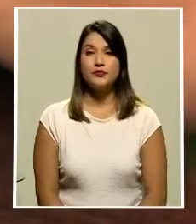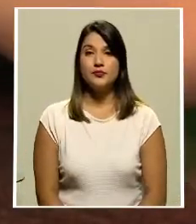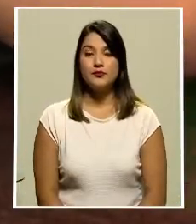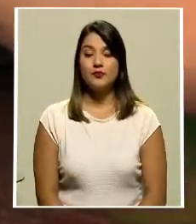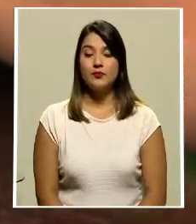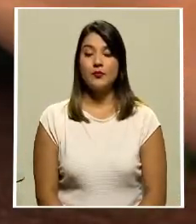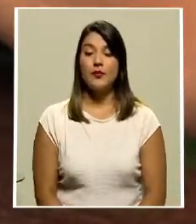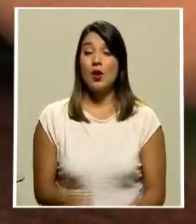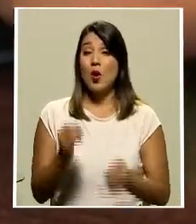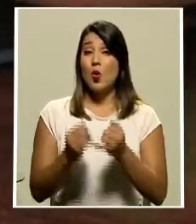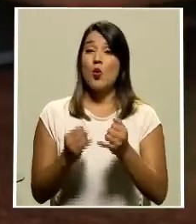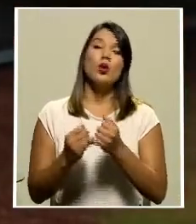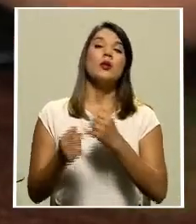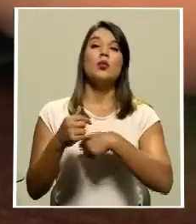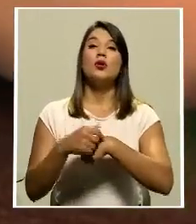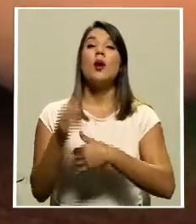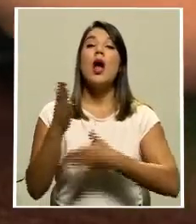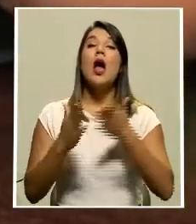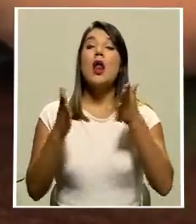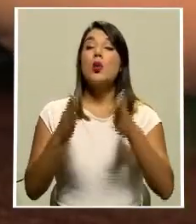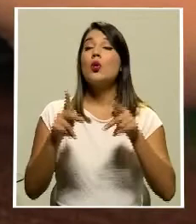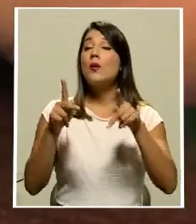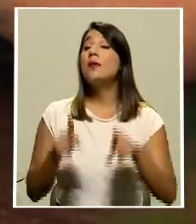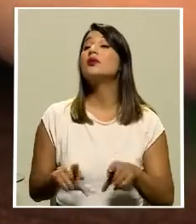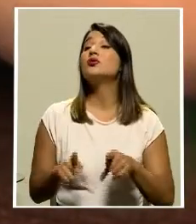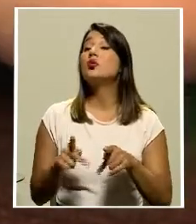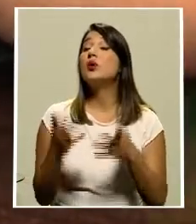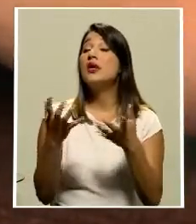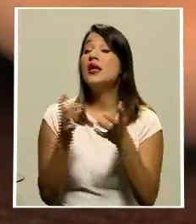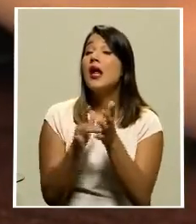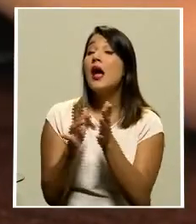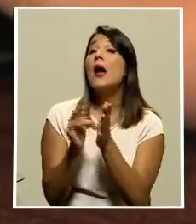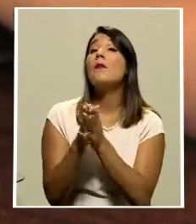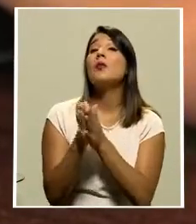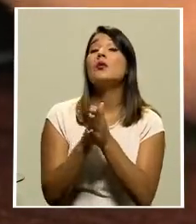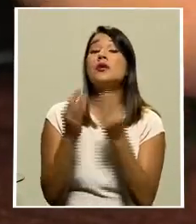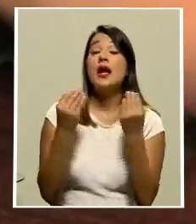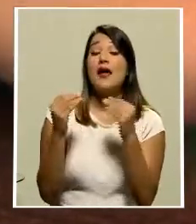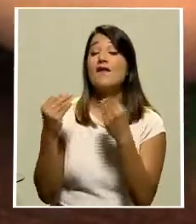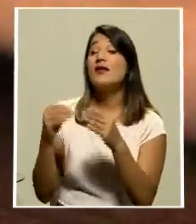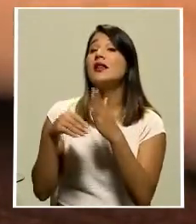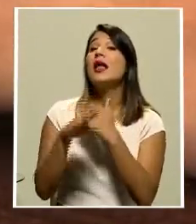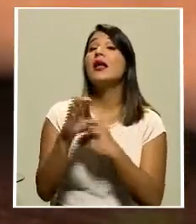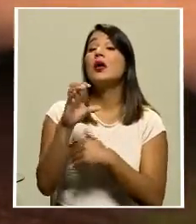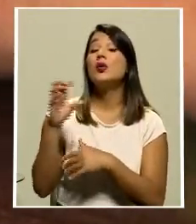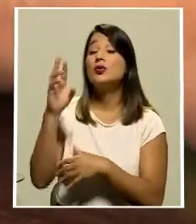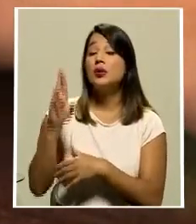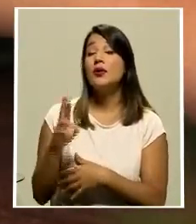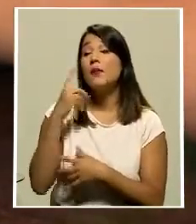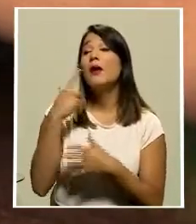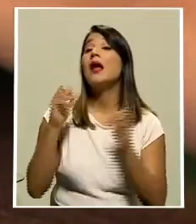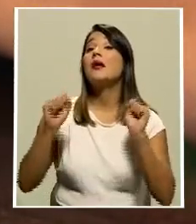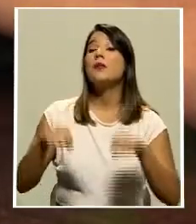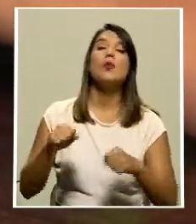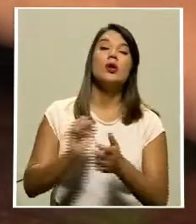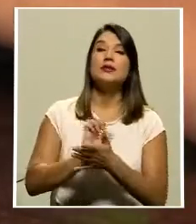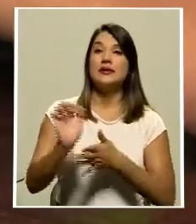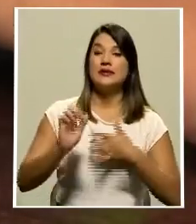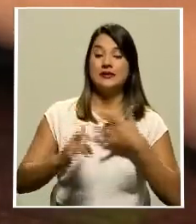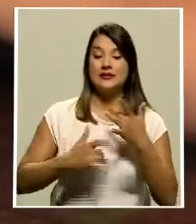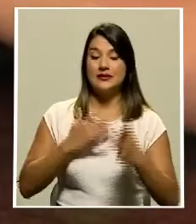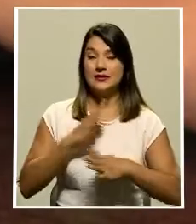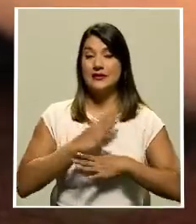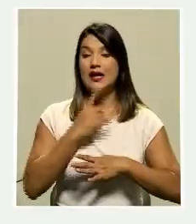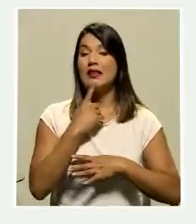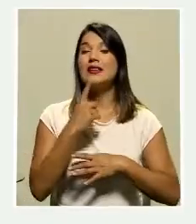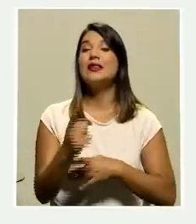En los últimos tiempos algunas personas inescrupulosas han aprovechado las ventas en diversas páginas de internet para realizar estafas según informaron